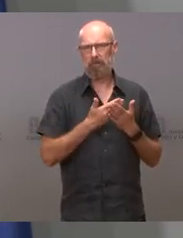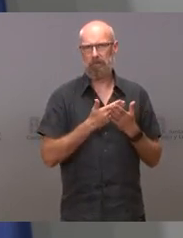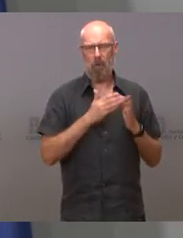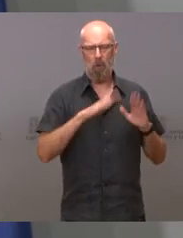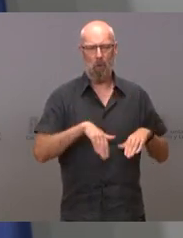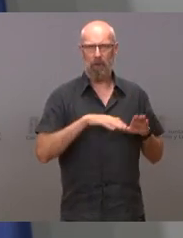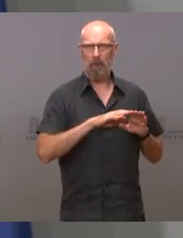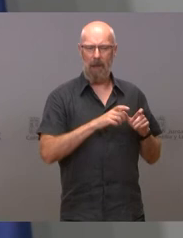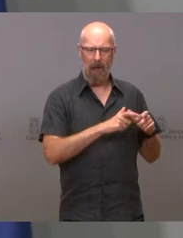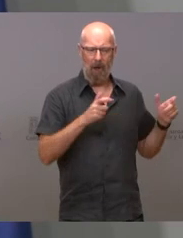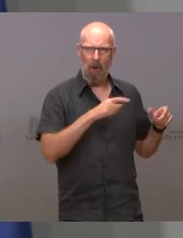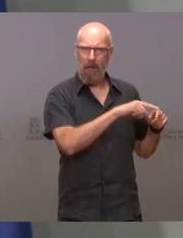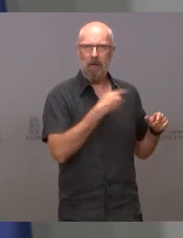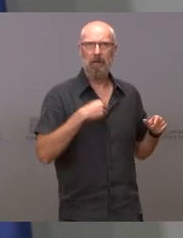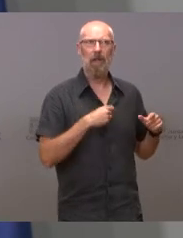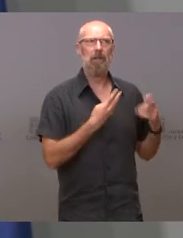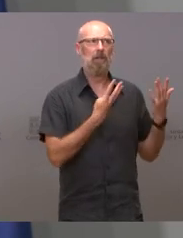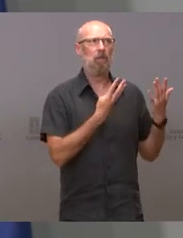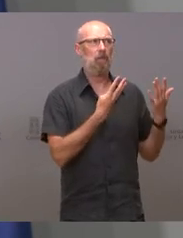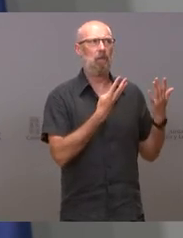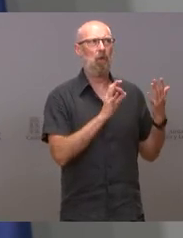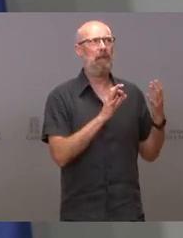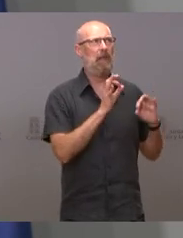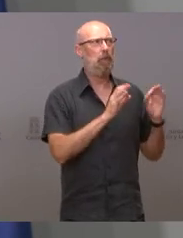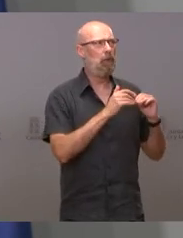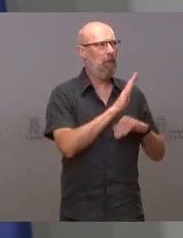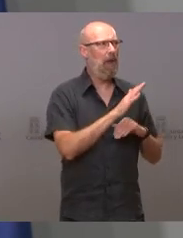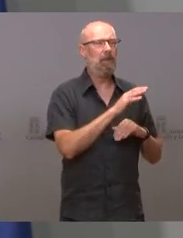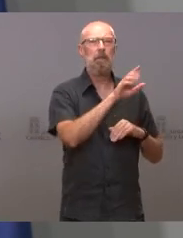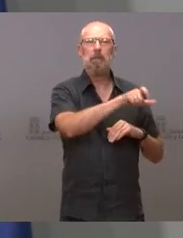90 y tantos por ciento mayores de 80 o 90 años.